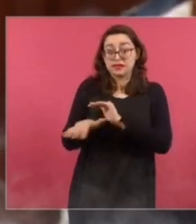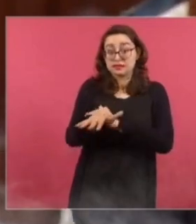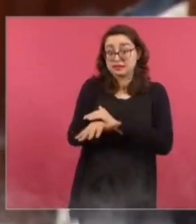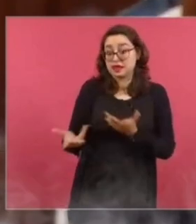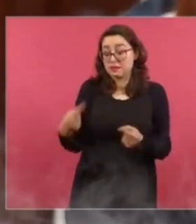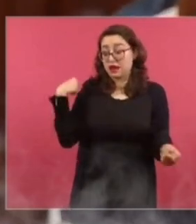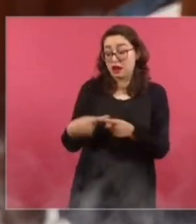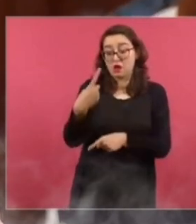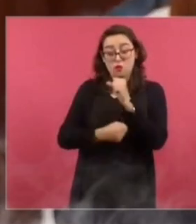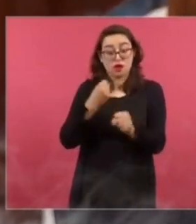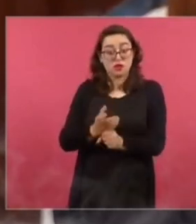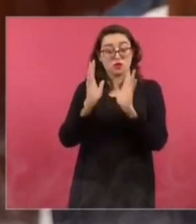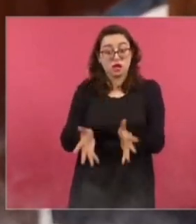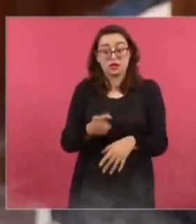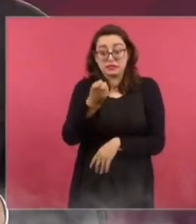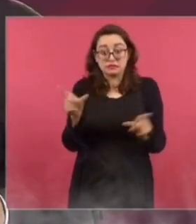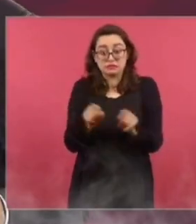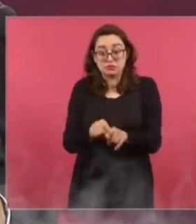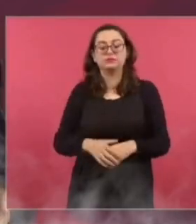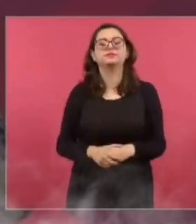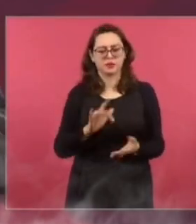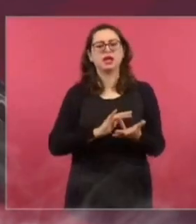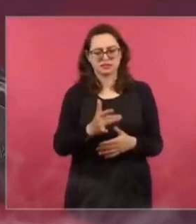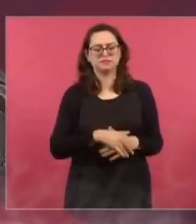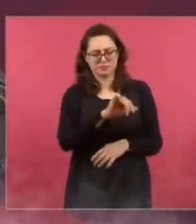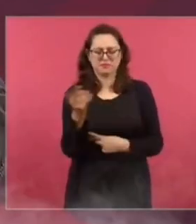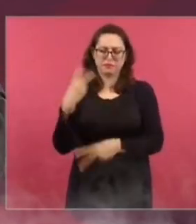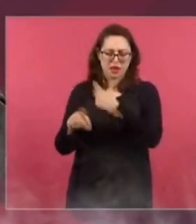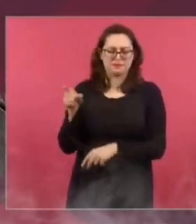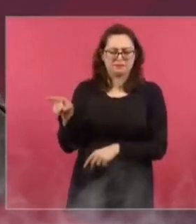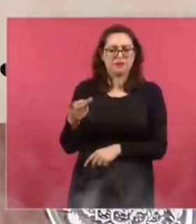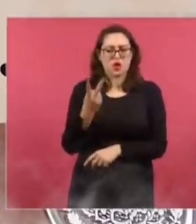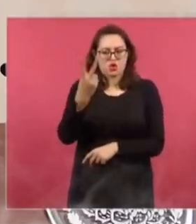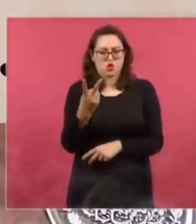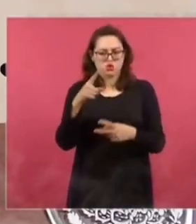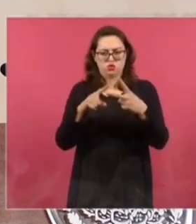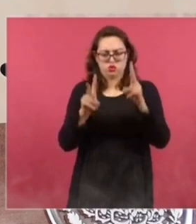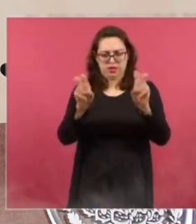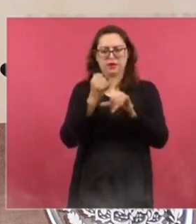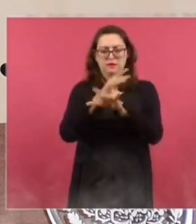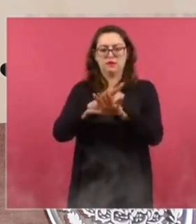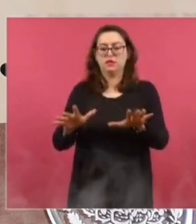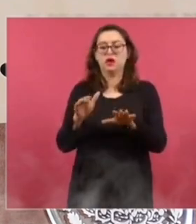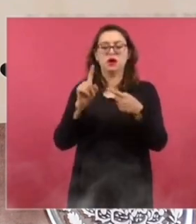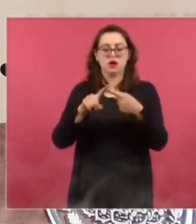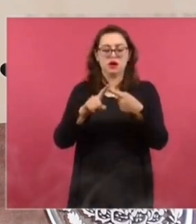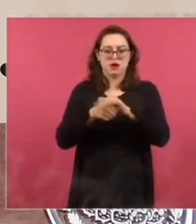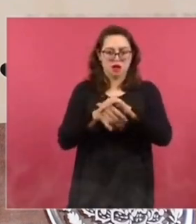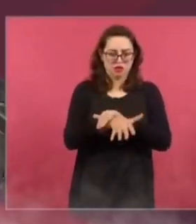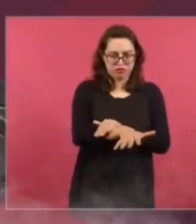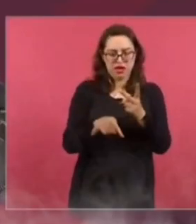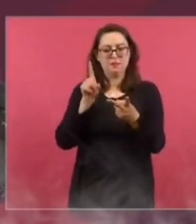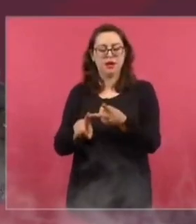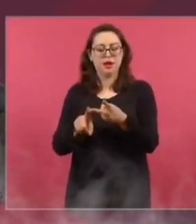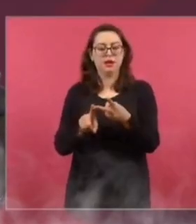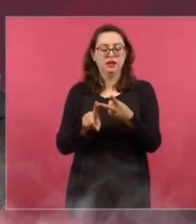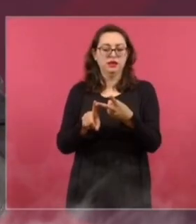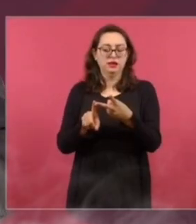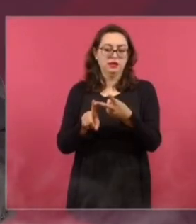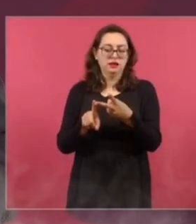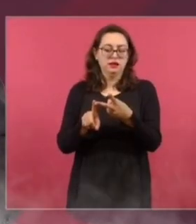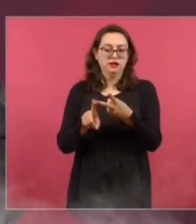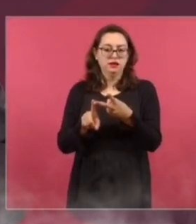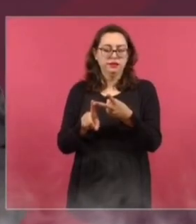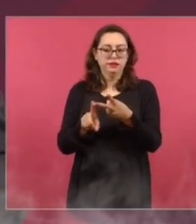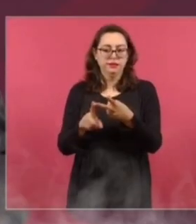agosto se cumplió un año del informe preliminar. Sí, las dos cosas van a haber. El informe para lo de Ayotzinapa, porque se está avanzando, y el informe, en el caso de